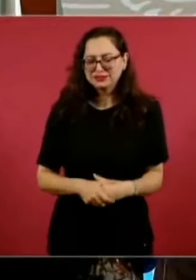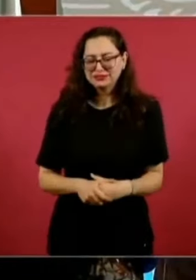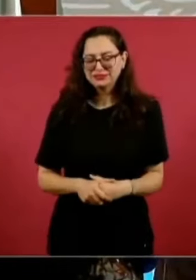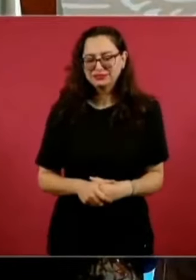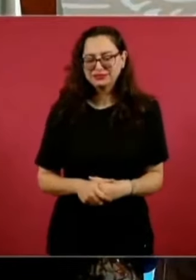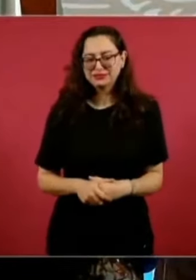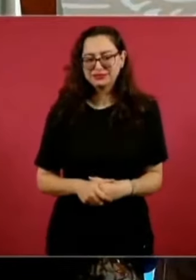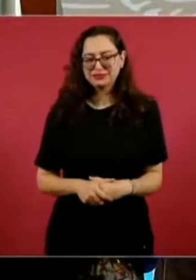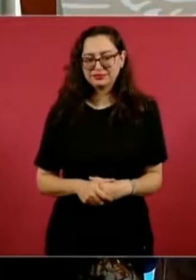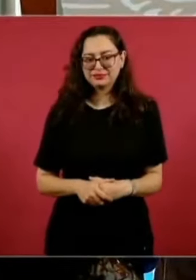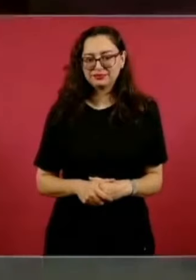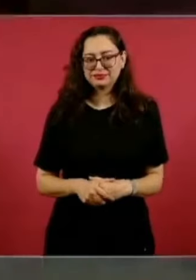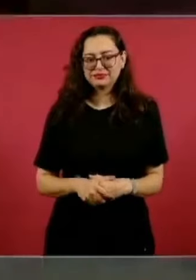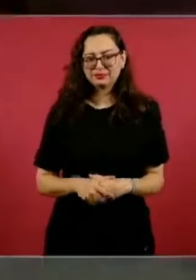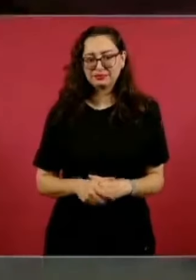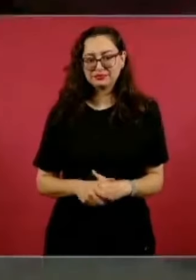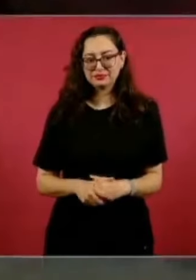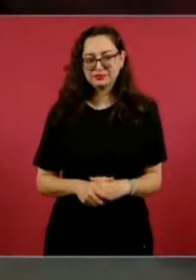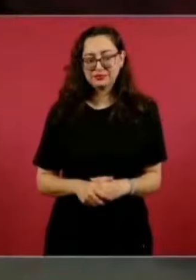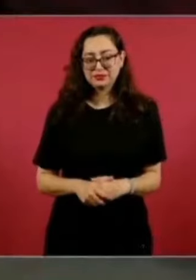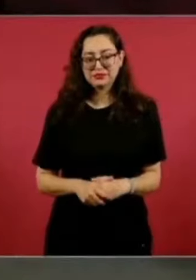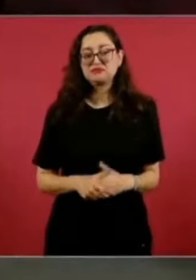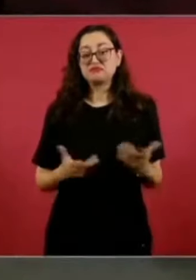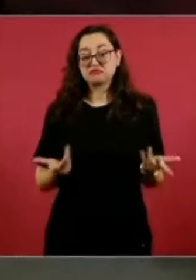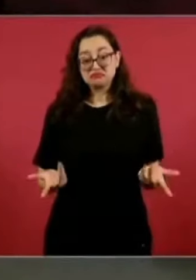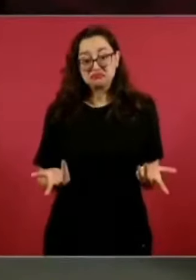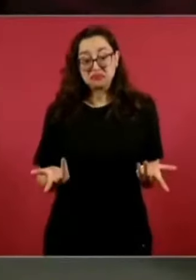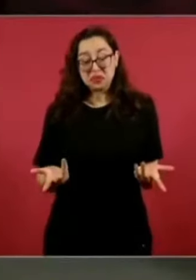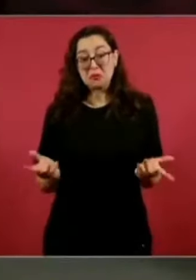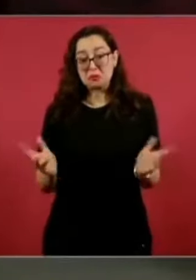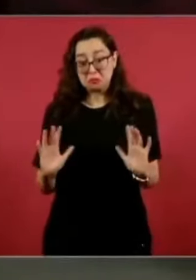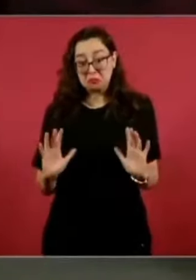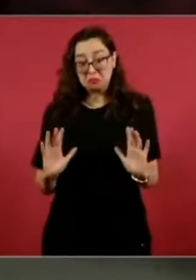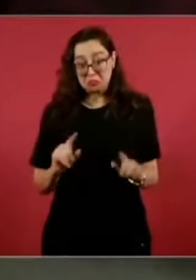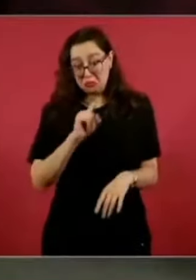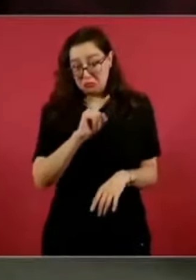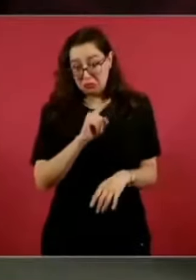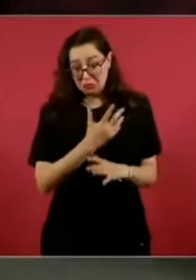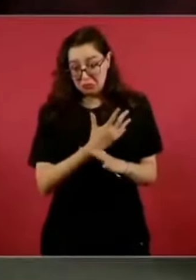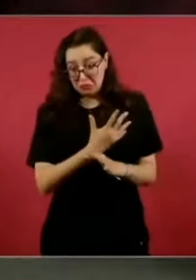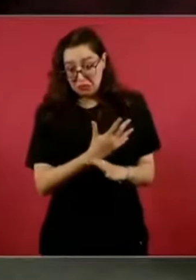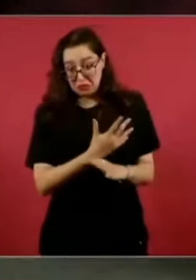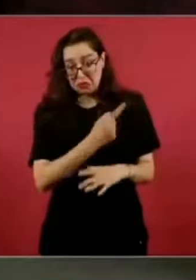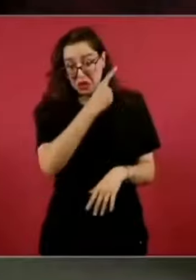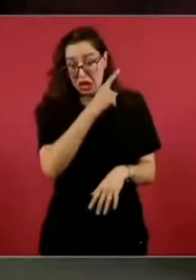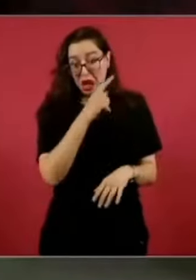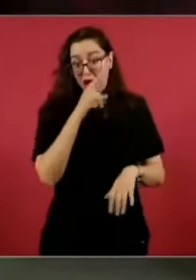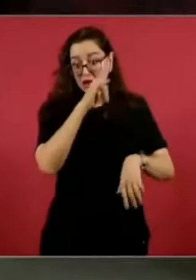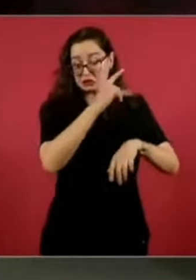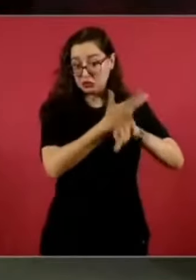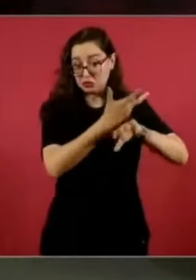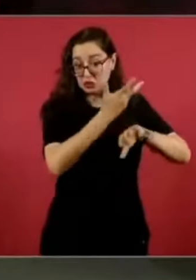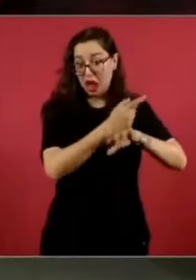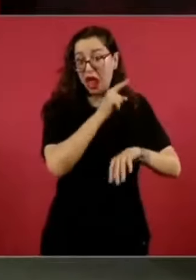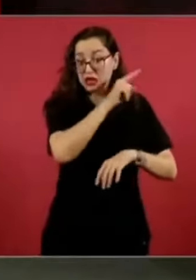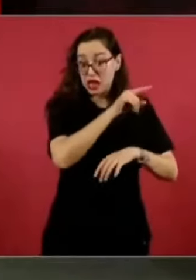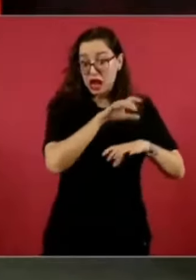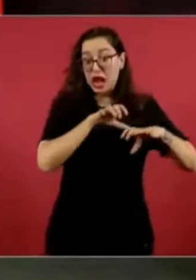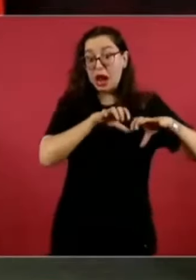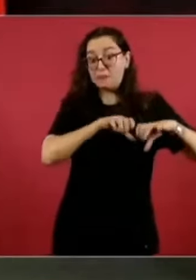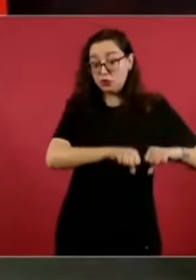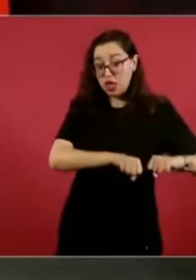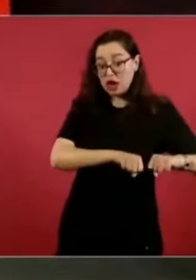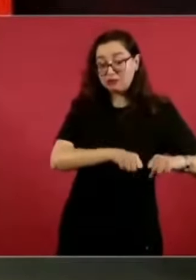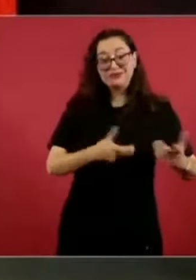allá fue donde lo capturaron, si es como lo menciona el presidente. No